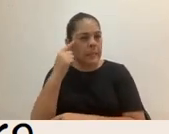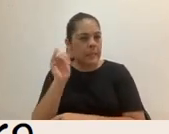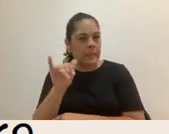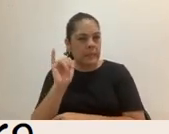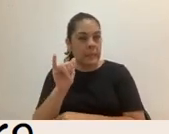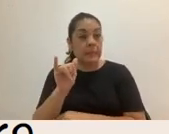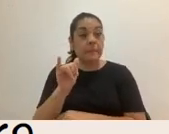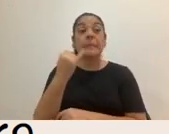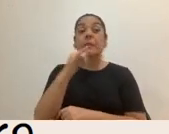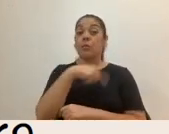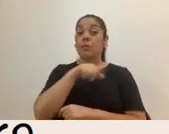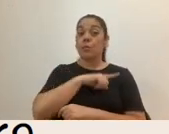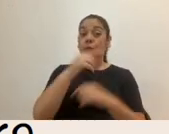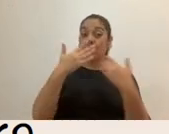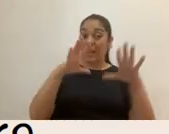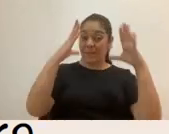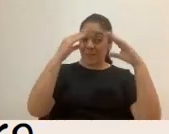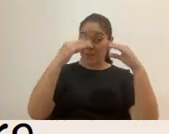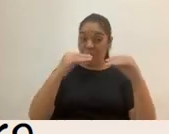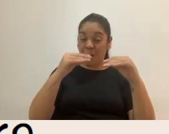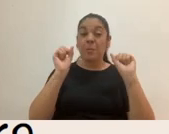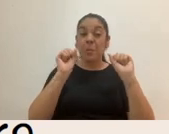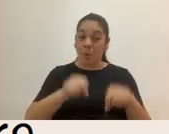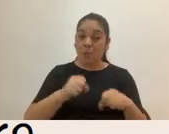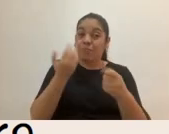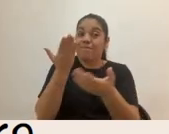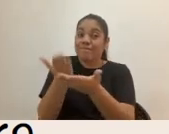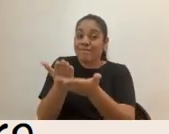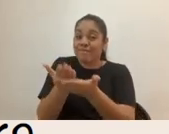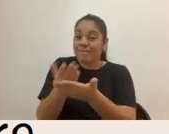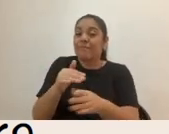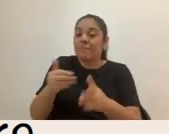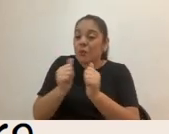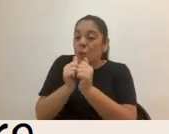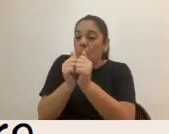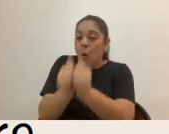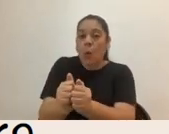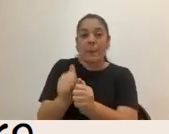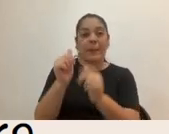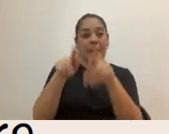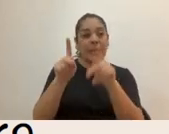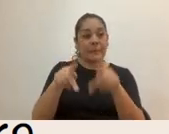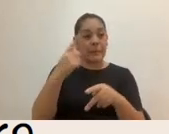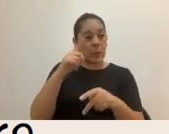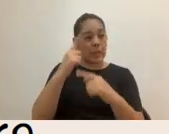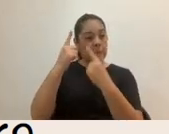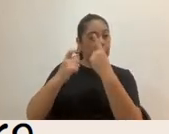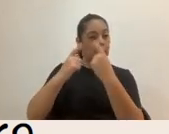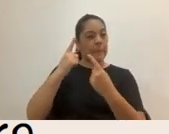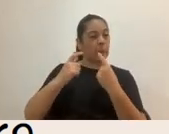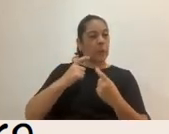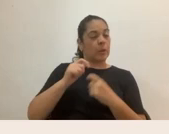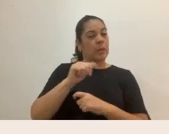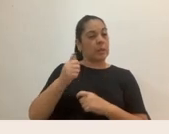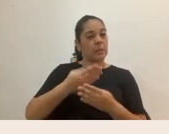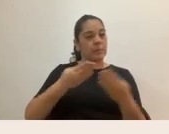nosotras estamos informados, tenemos mucho más criterio para acompañar a las personas a preguntarse otras cosas.